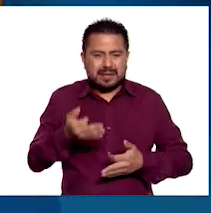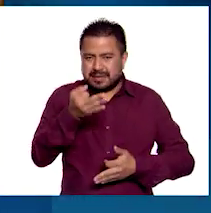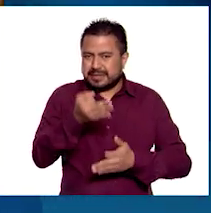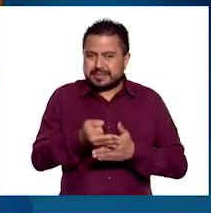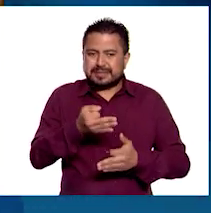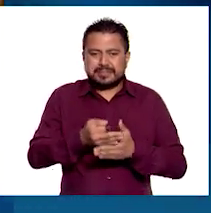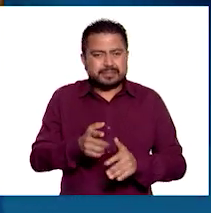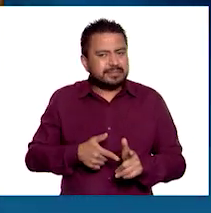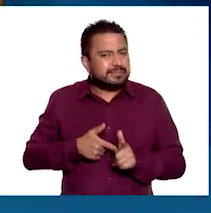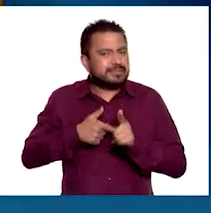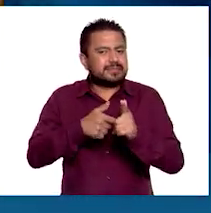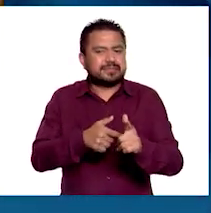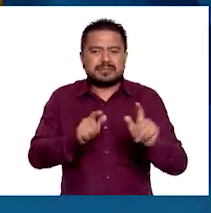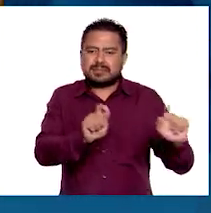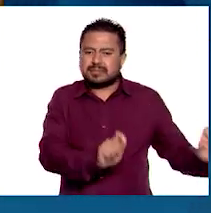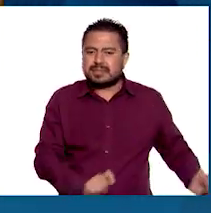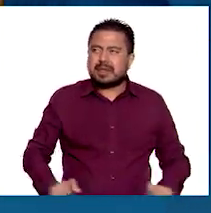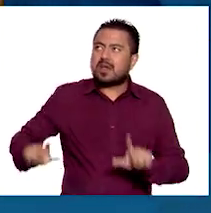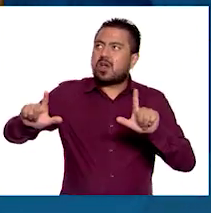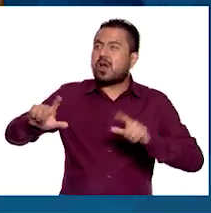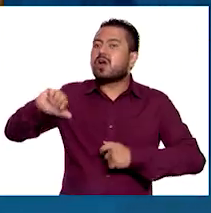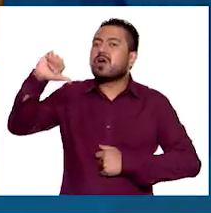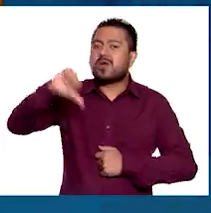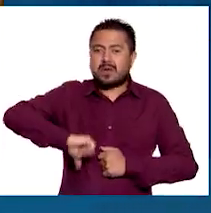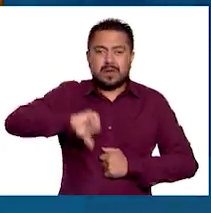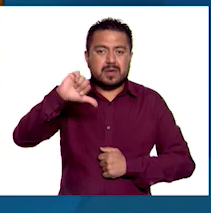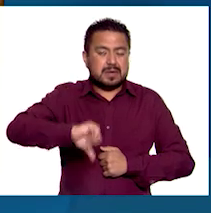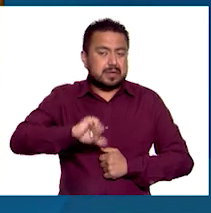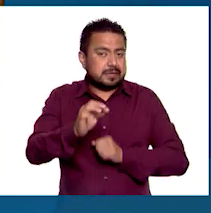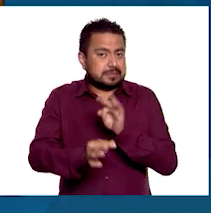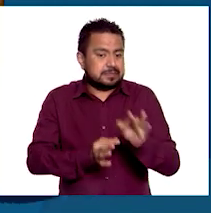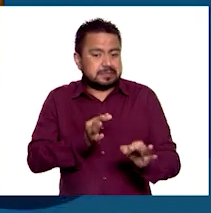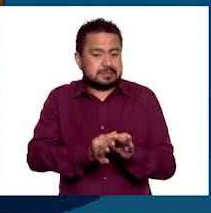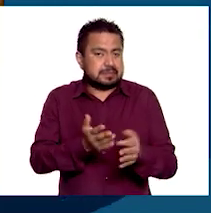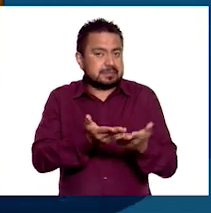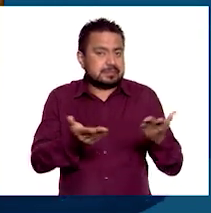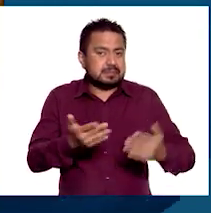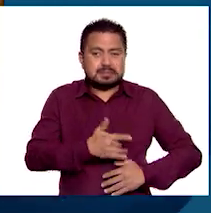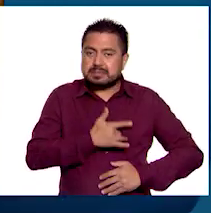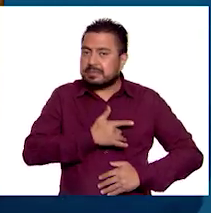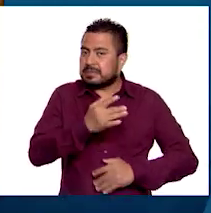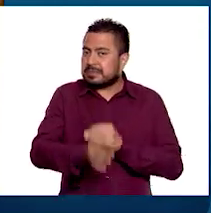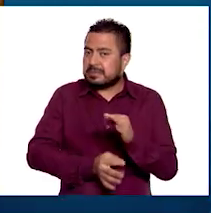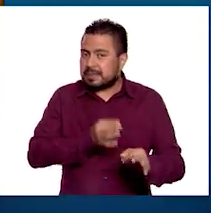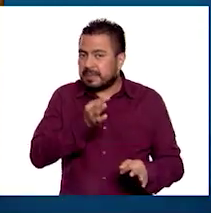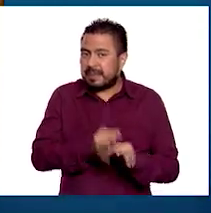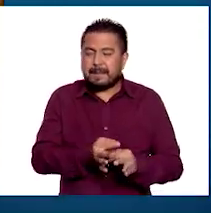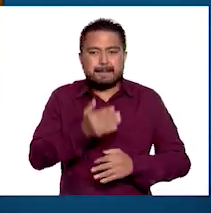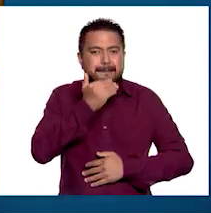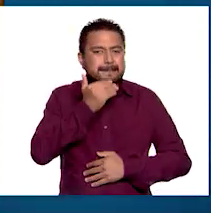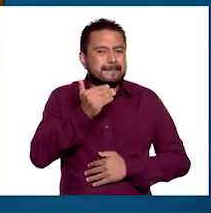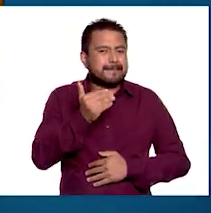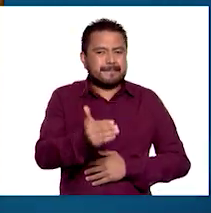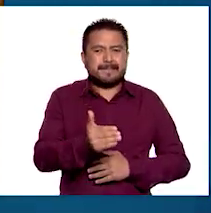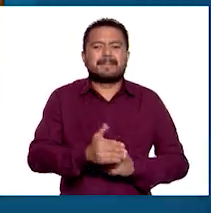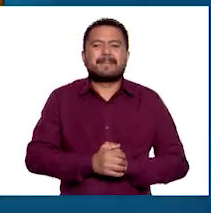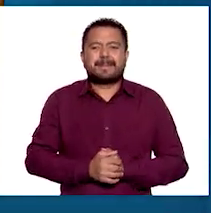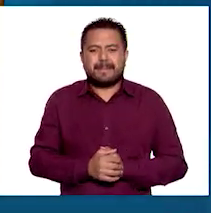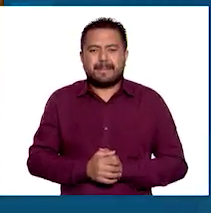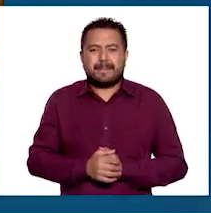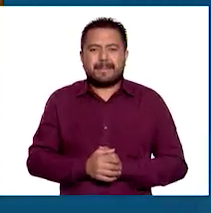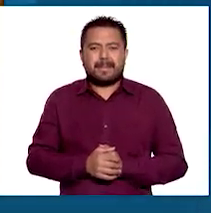momento de seguir con el programa de hoy. ¿Listas? ¿Listos? ¡Muy bien!